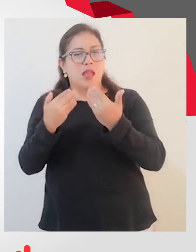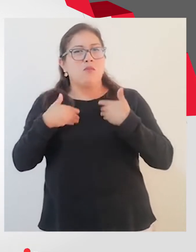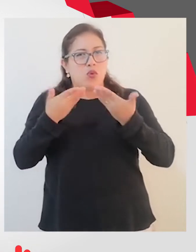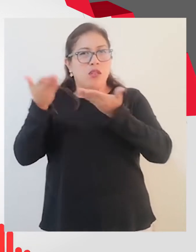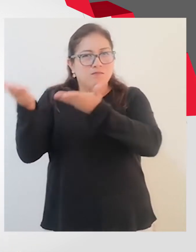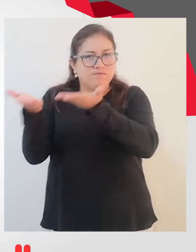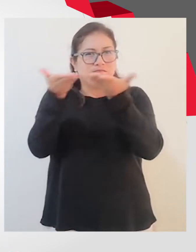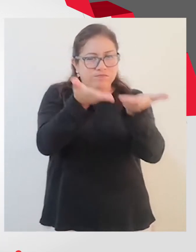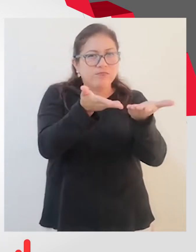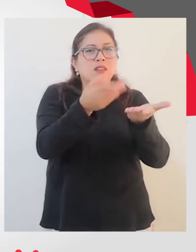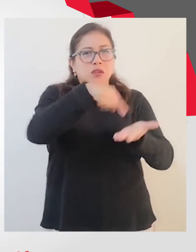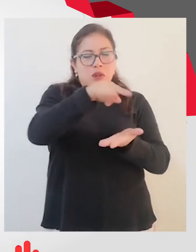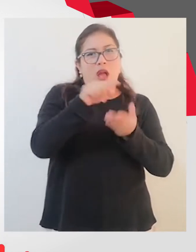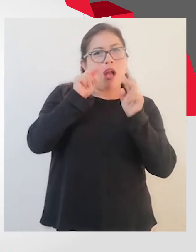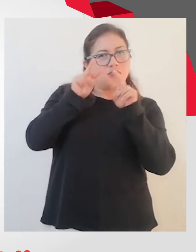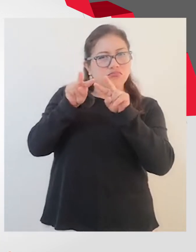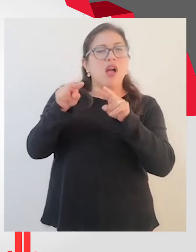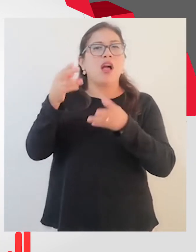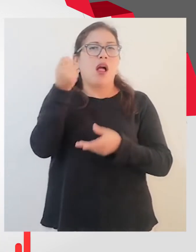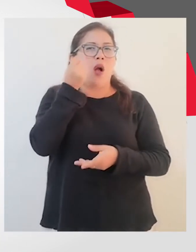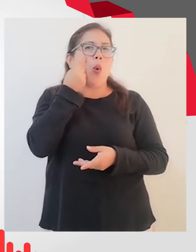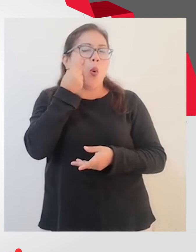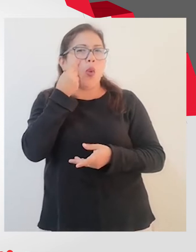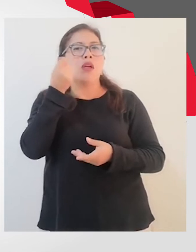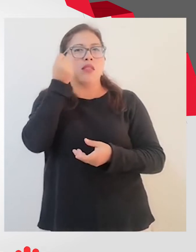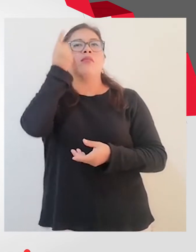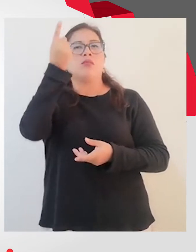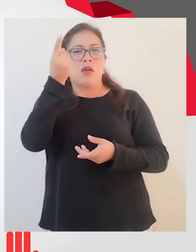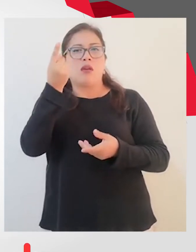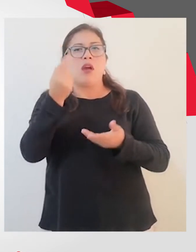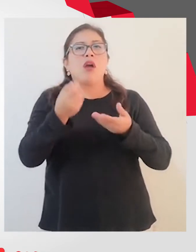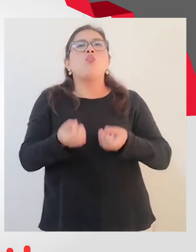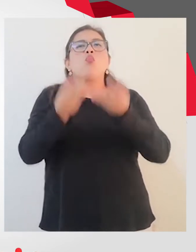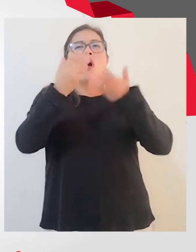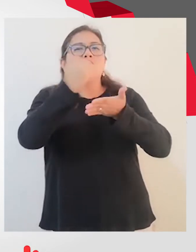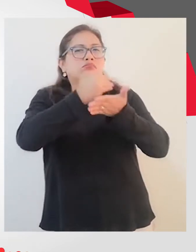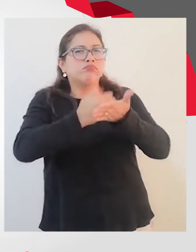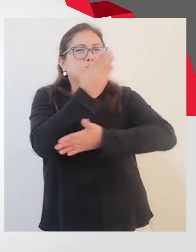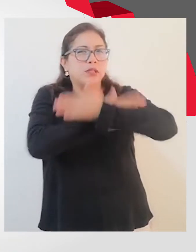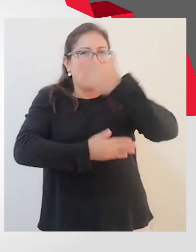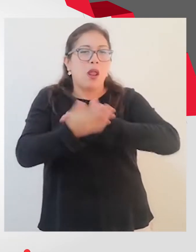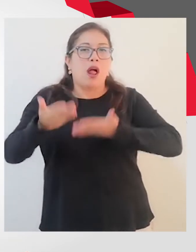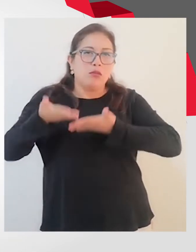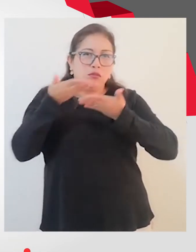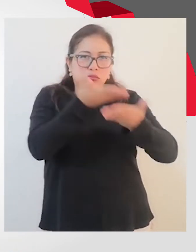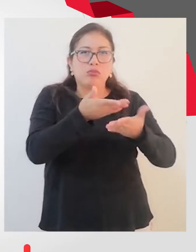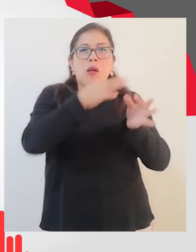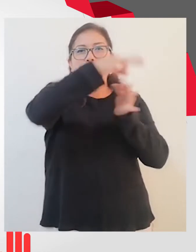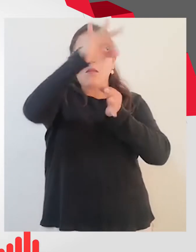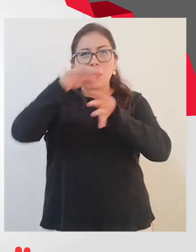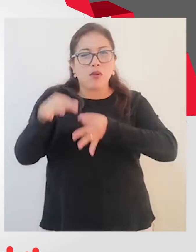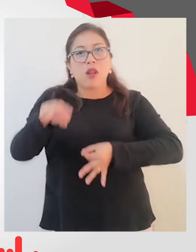personas con discapacidad es conocerlas y la mejor forma de conocerlas es teniendo un registro regional de personas con discapacidad o registros